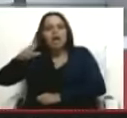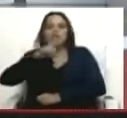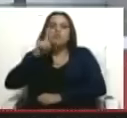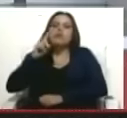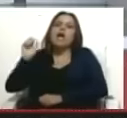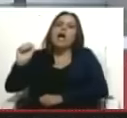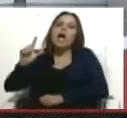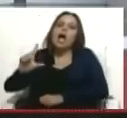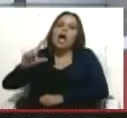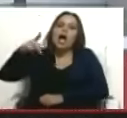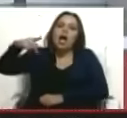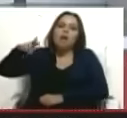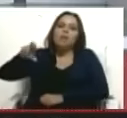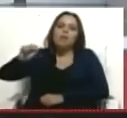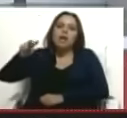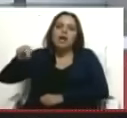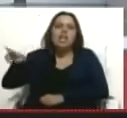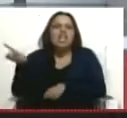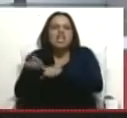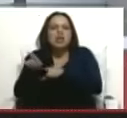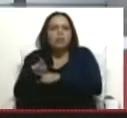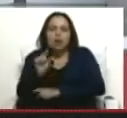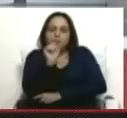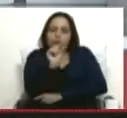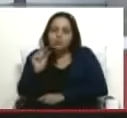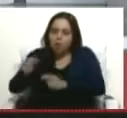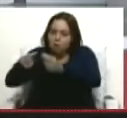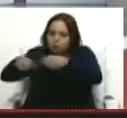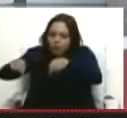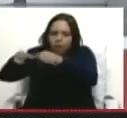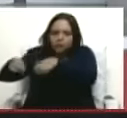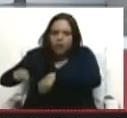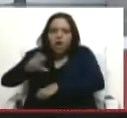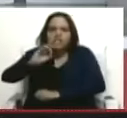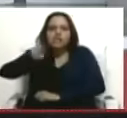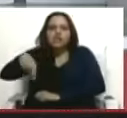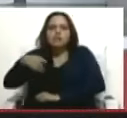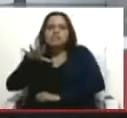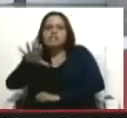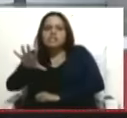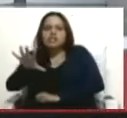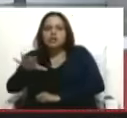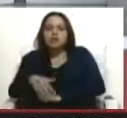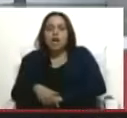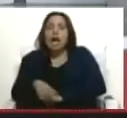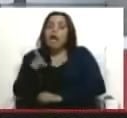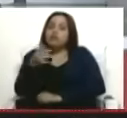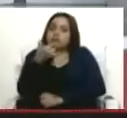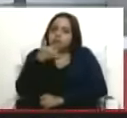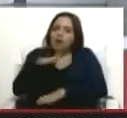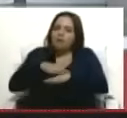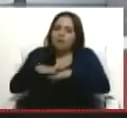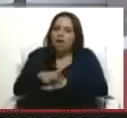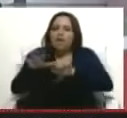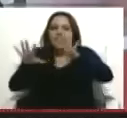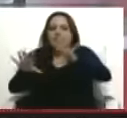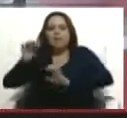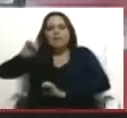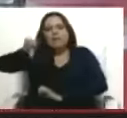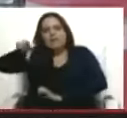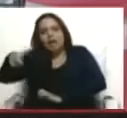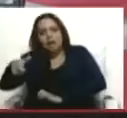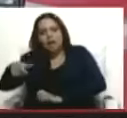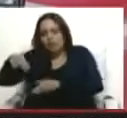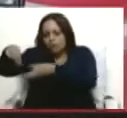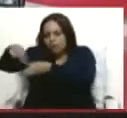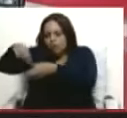es decir, dos blister de 0,5, 10 miligramos, corrijo, 10 miligramos de Alpran, calcula tú, se